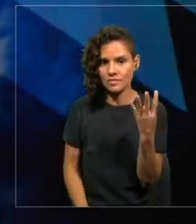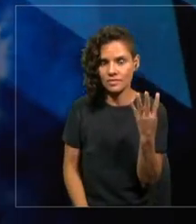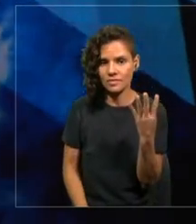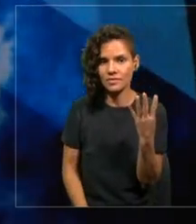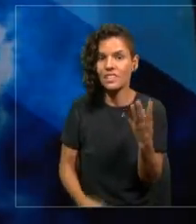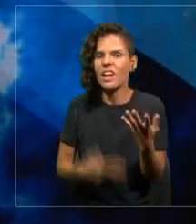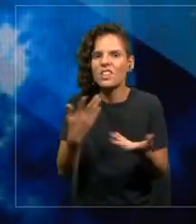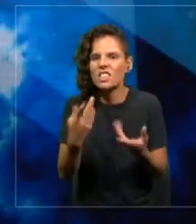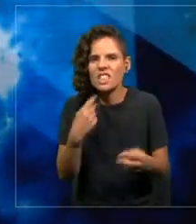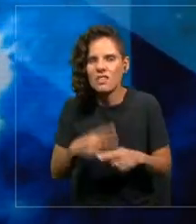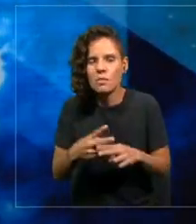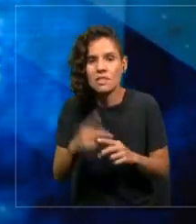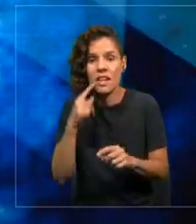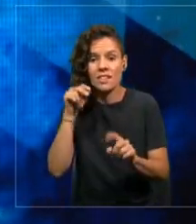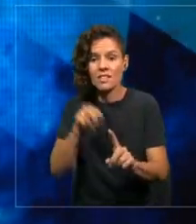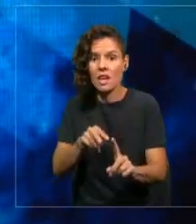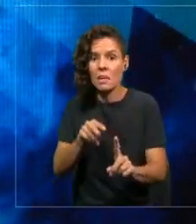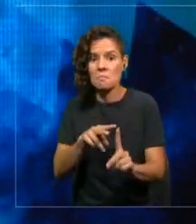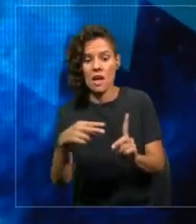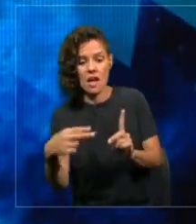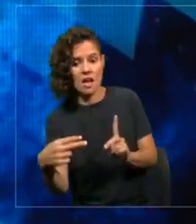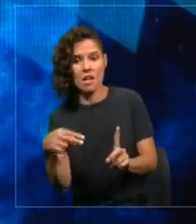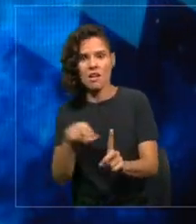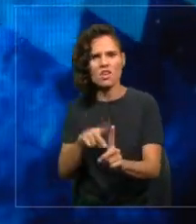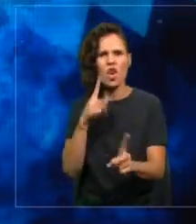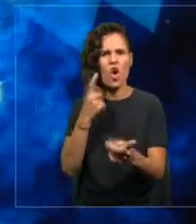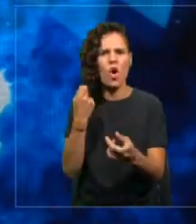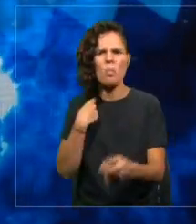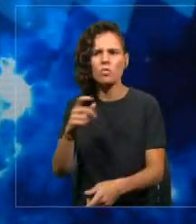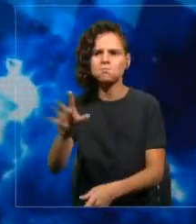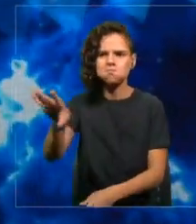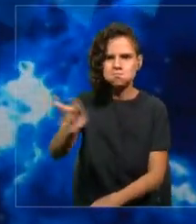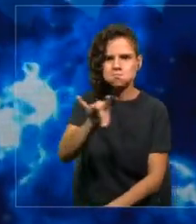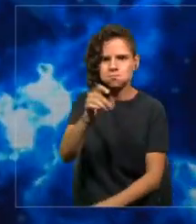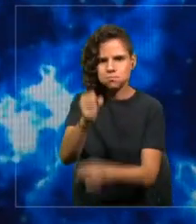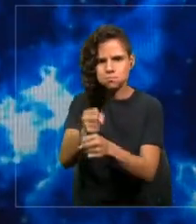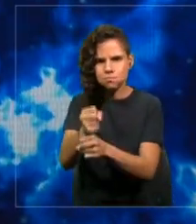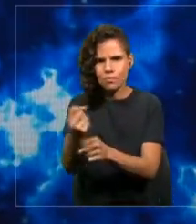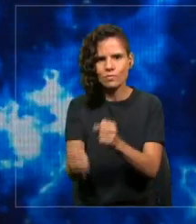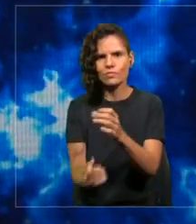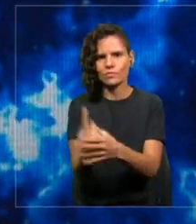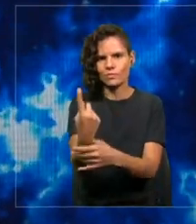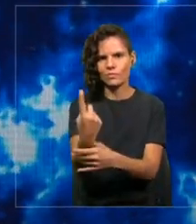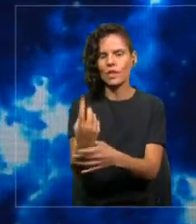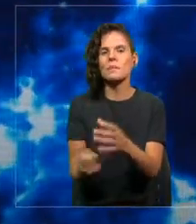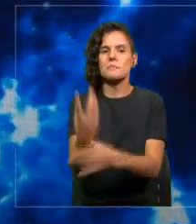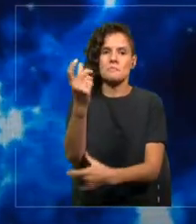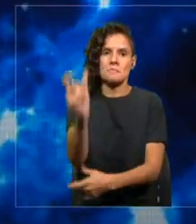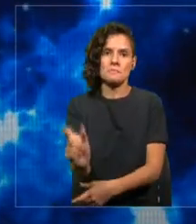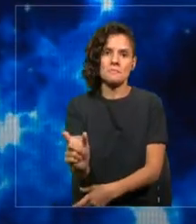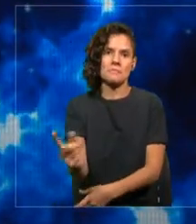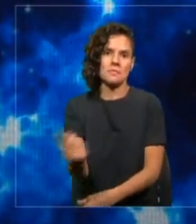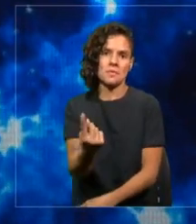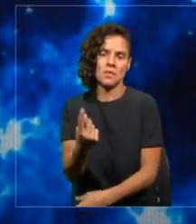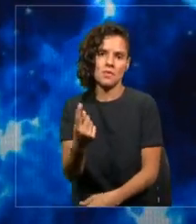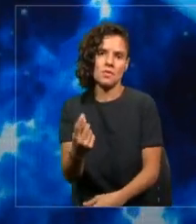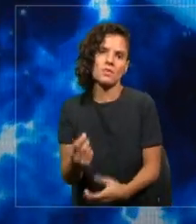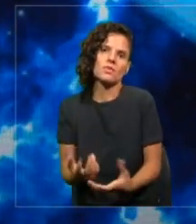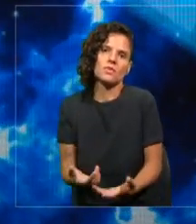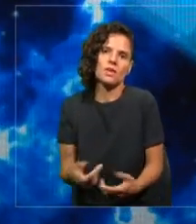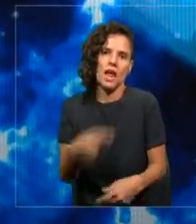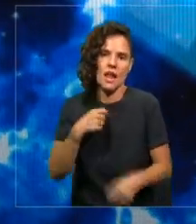hacer entonces es el paradigma que hay que cambiar es cómo se contrata, cómo se crean los trabajos. Y está cambiando, depende de las velocidades.